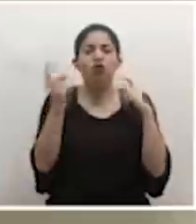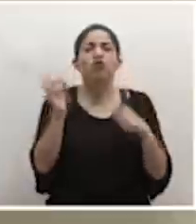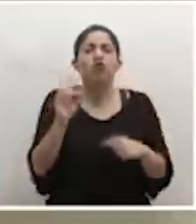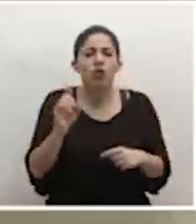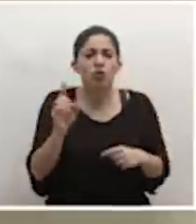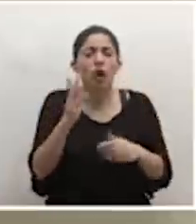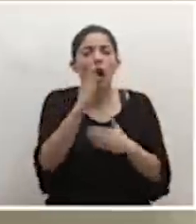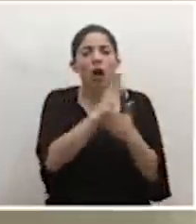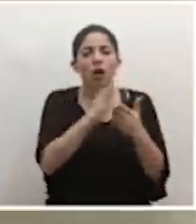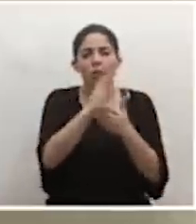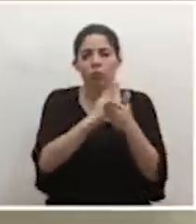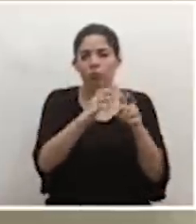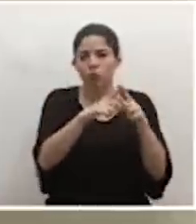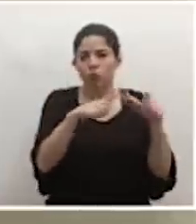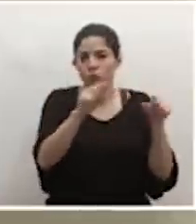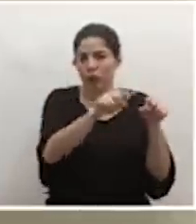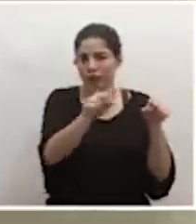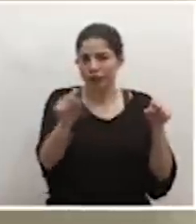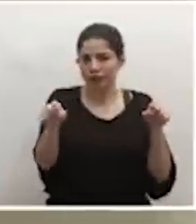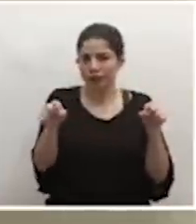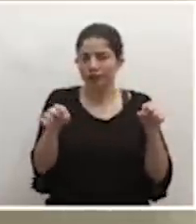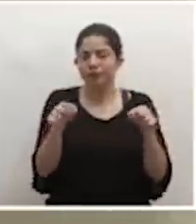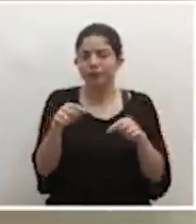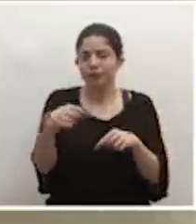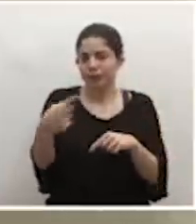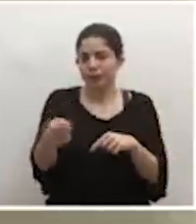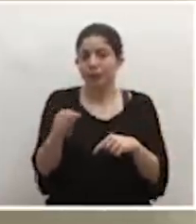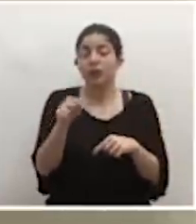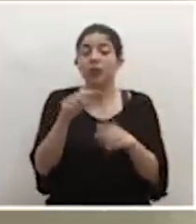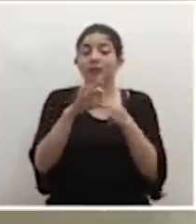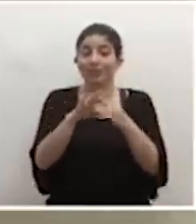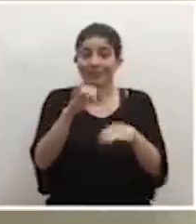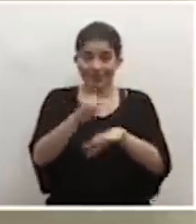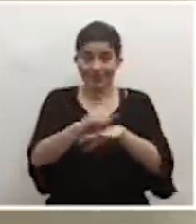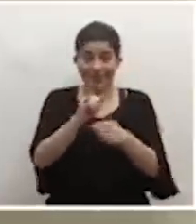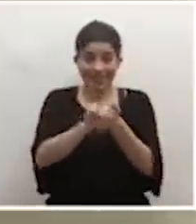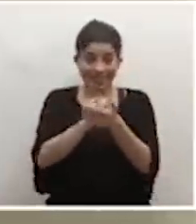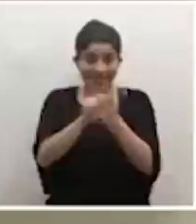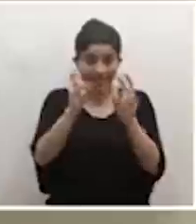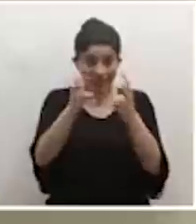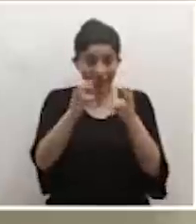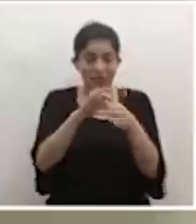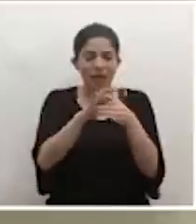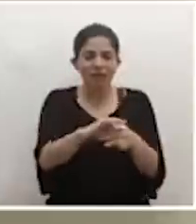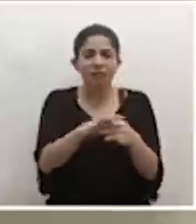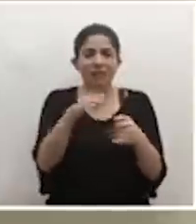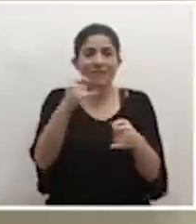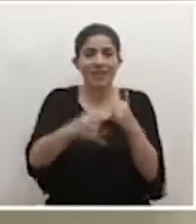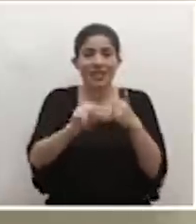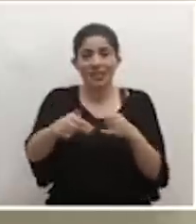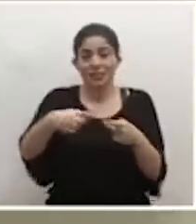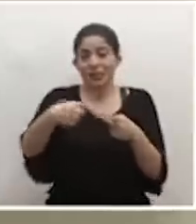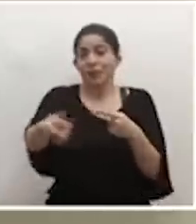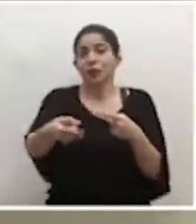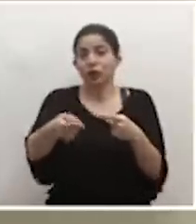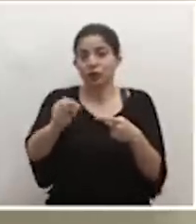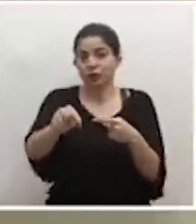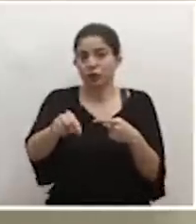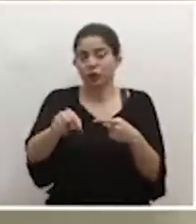instancias. Al respecto, justamente corresponde con este fin de semana que viene,